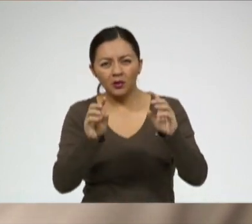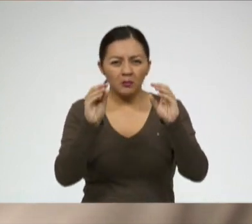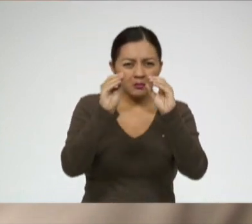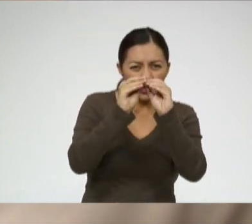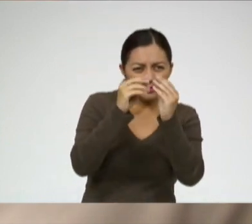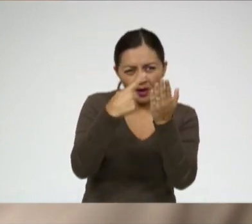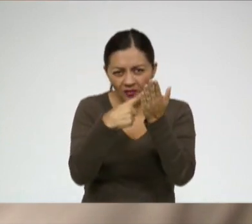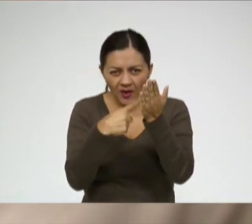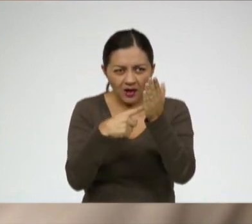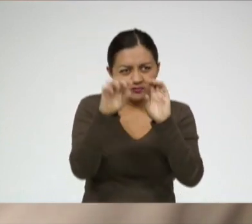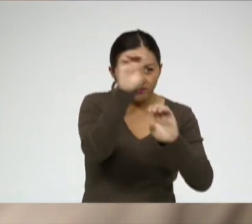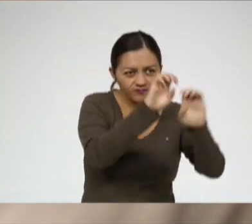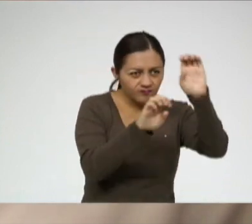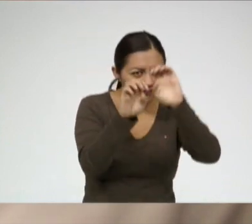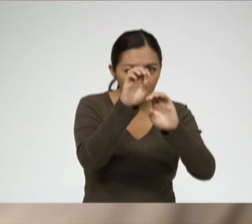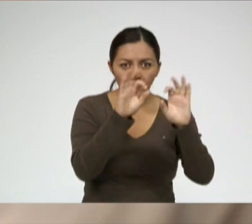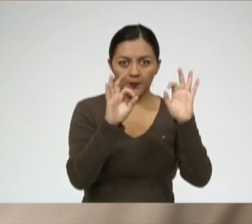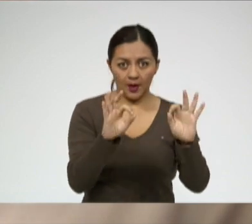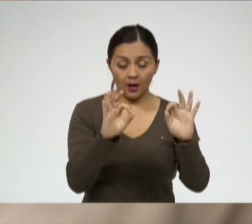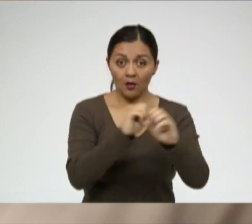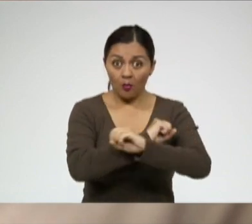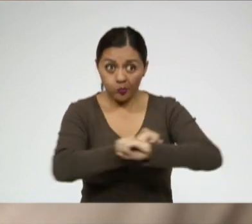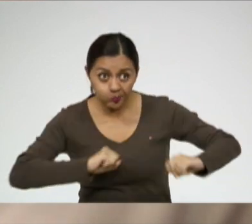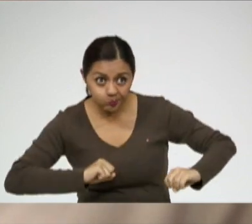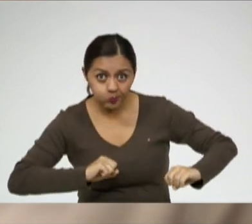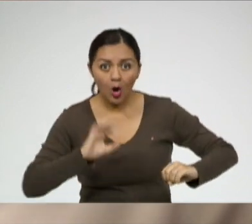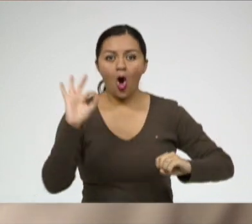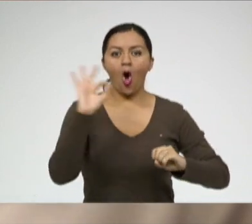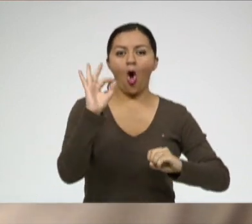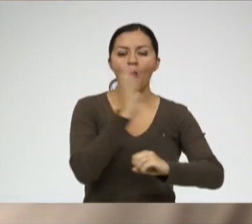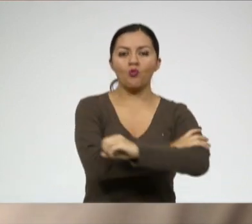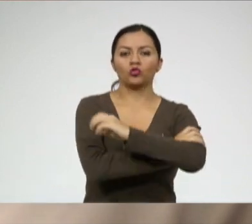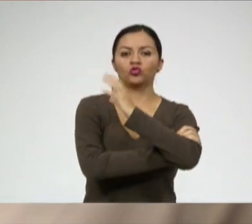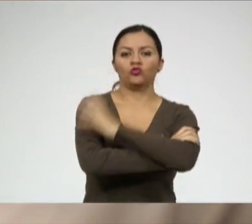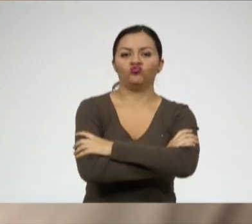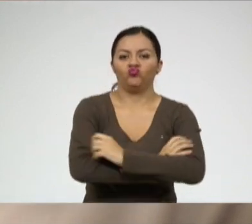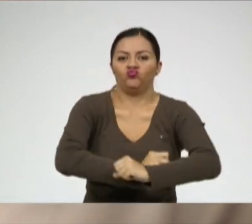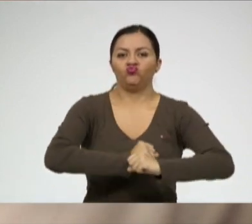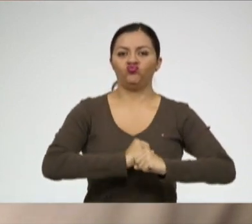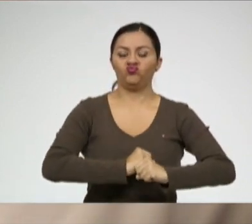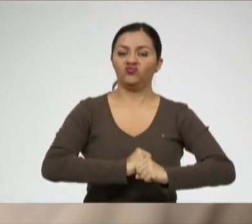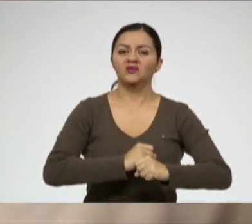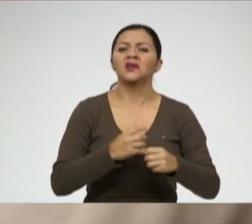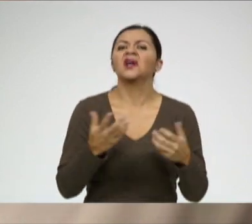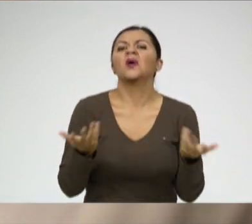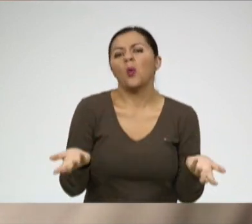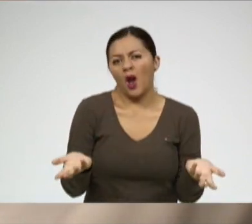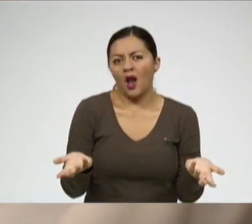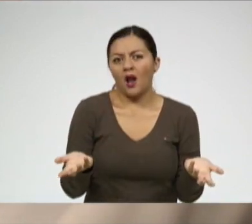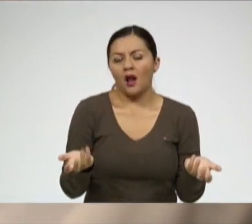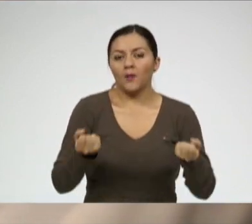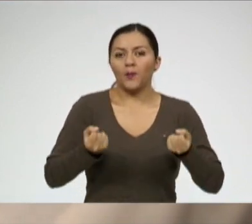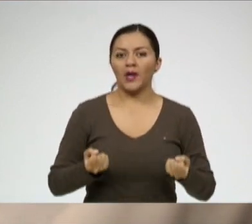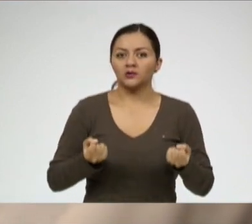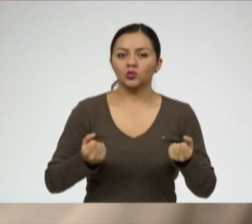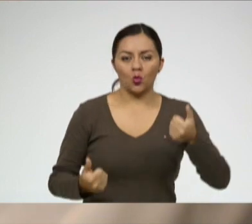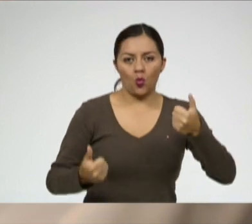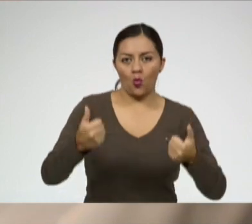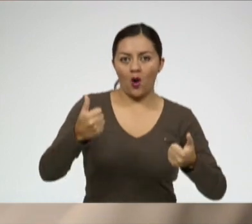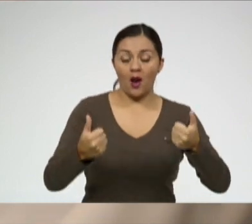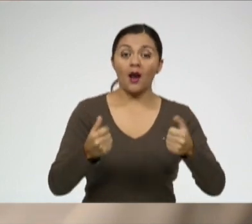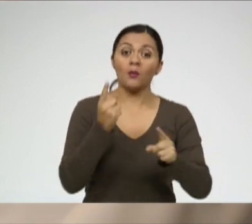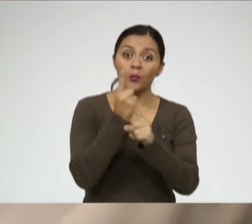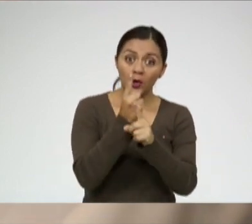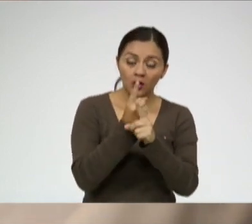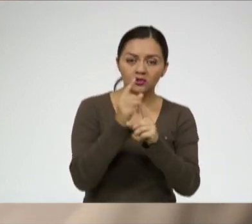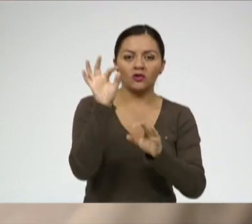profundo y ves que en realidad es un sobrepeso o es la masa muscular de este paciente lo que está pesando. Para esto nos manejamos